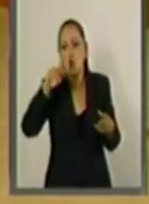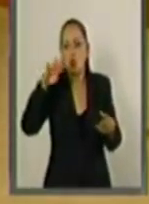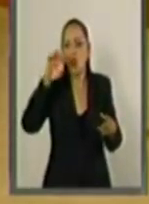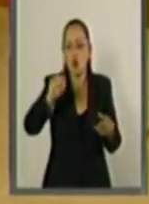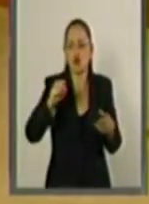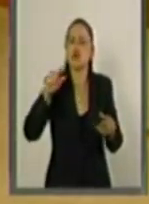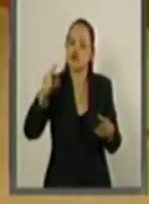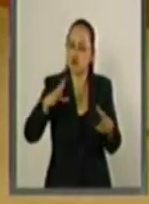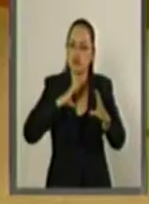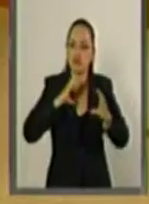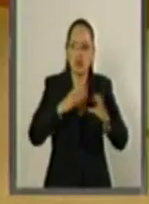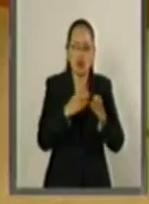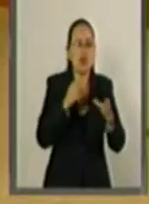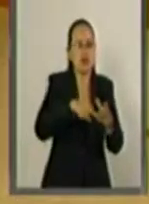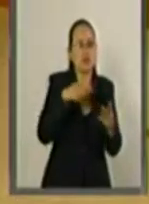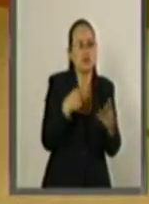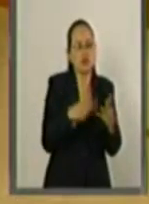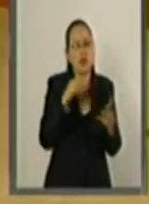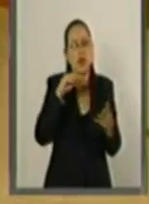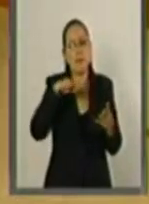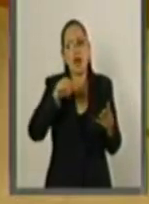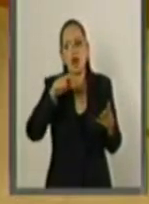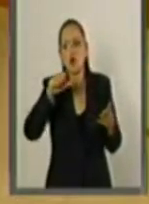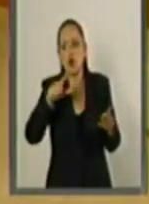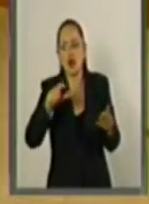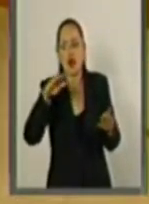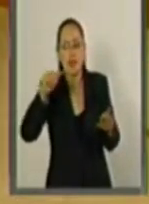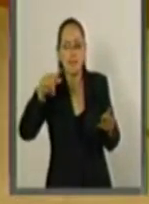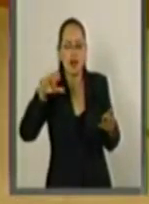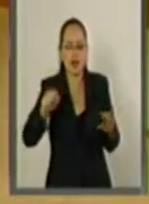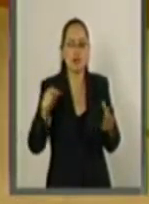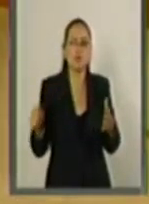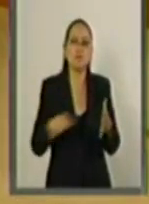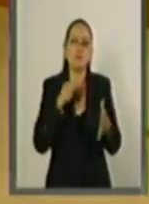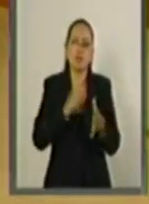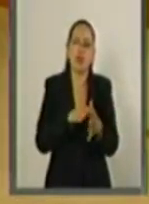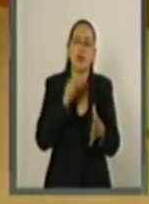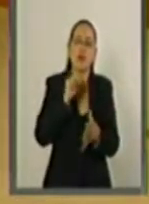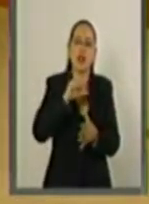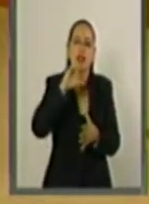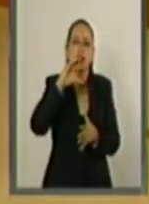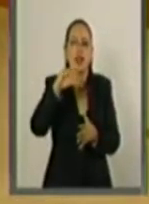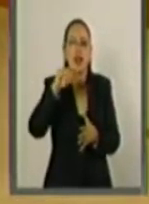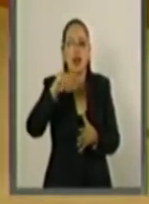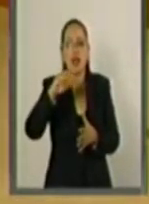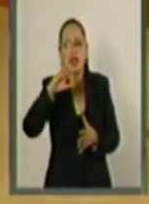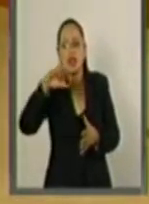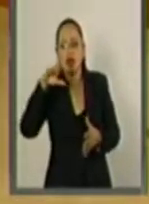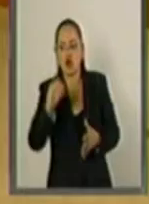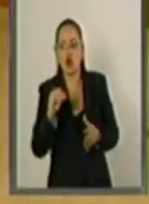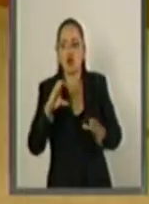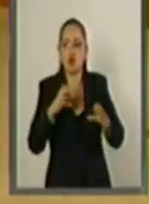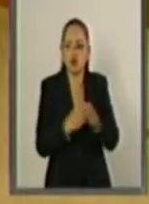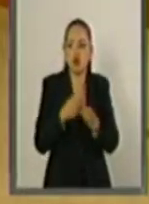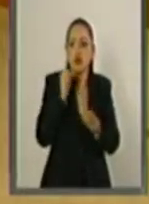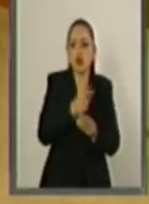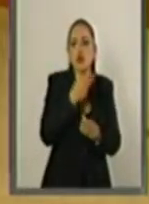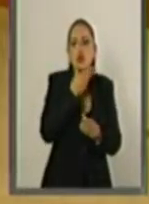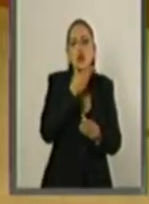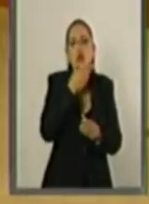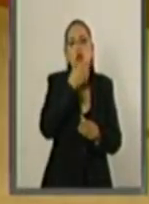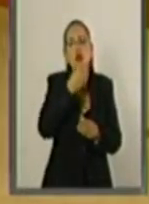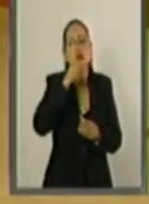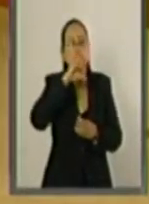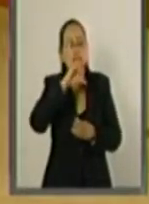ingeniero Manuel Ambriz. Estuvo la Canaero, representada por el actuario Sergio Alar